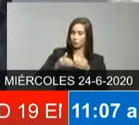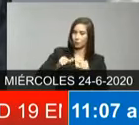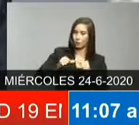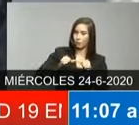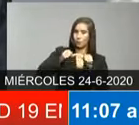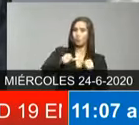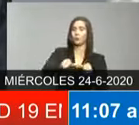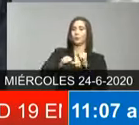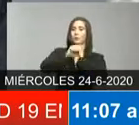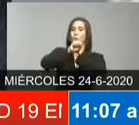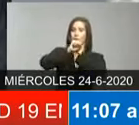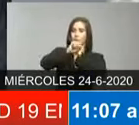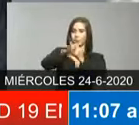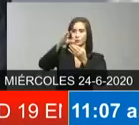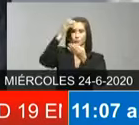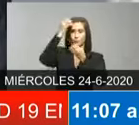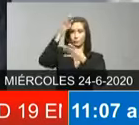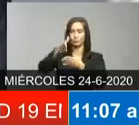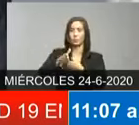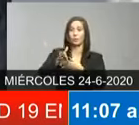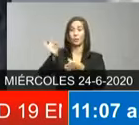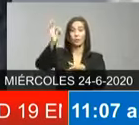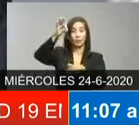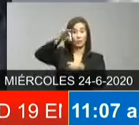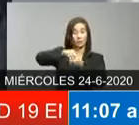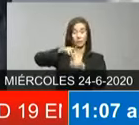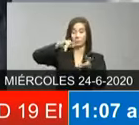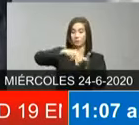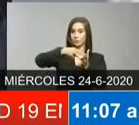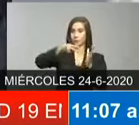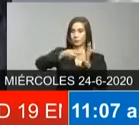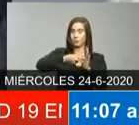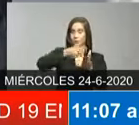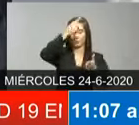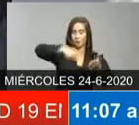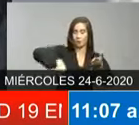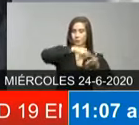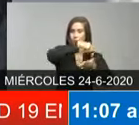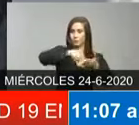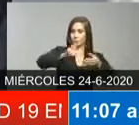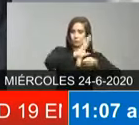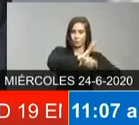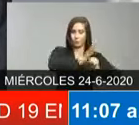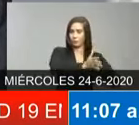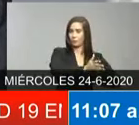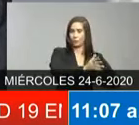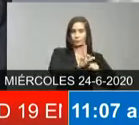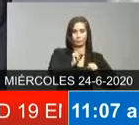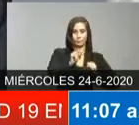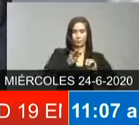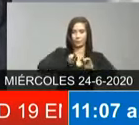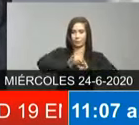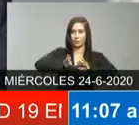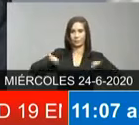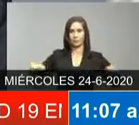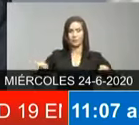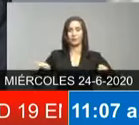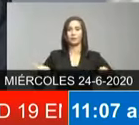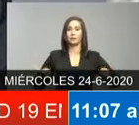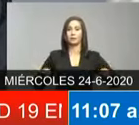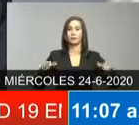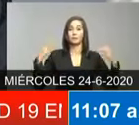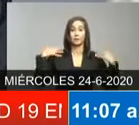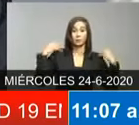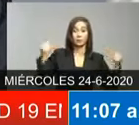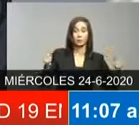suspensión del COVID-19 el COVID-19 permanente y salud está dedicado a la parte que tiene que